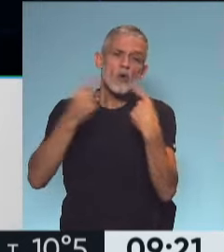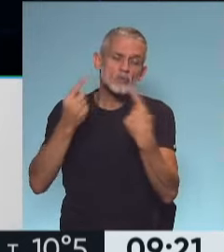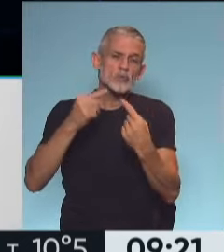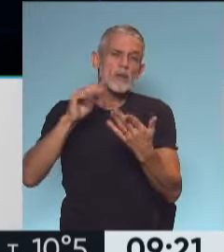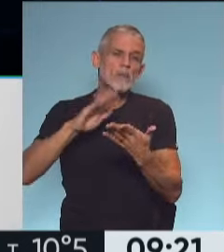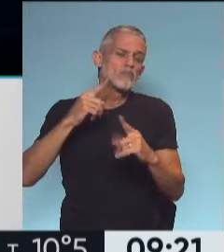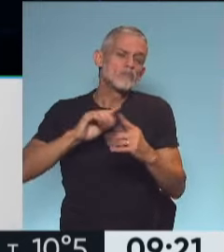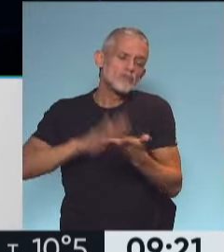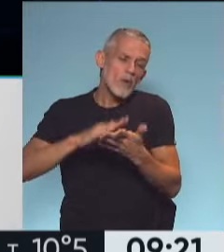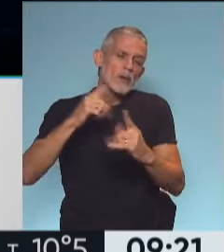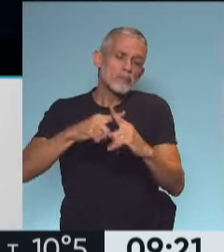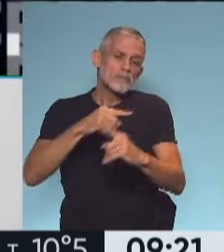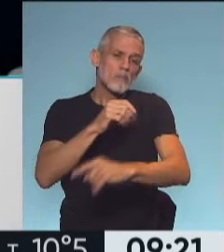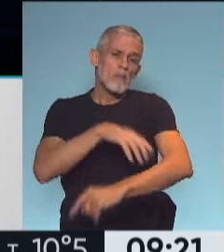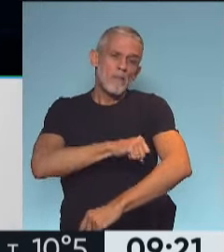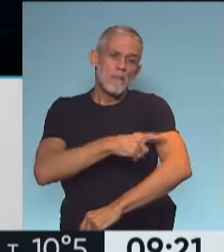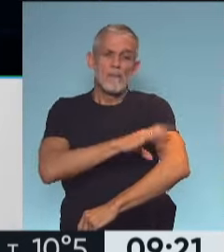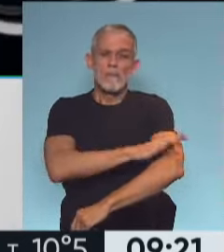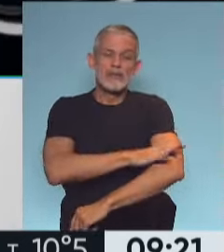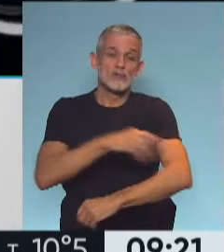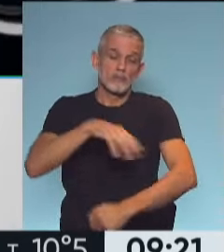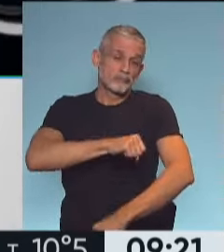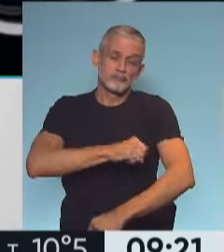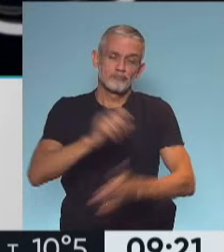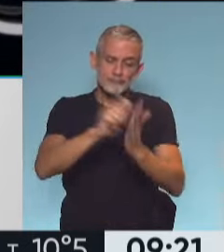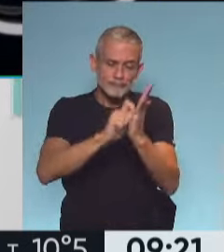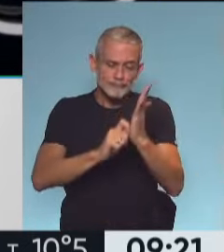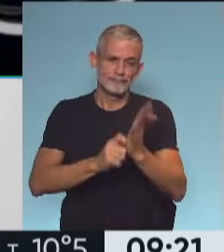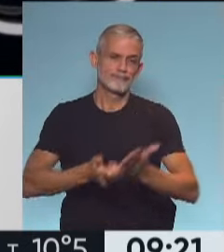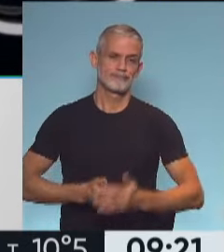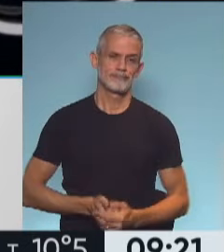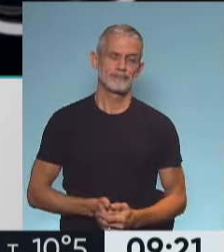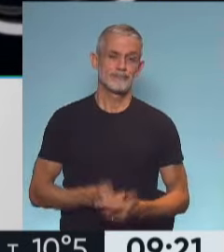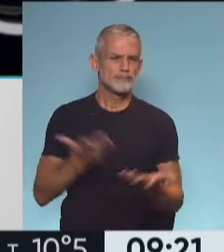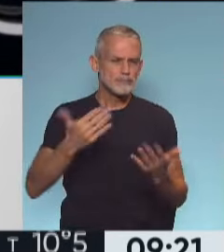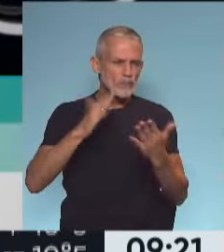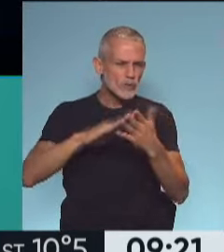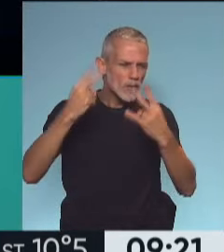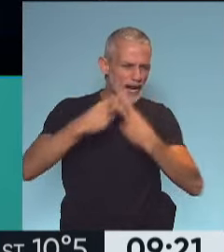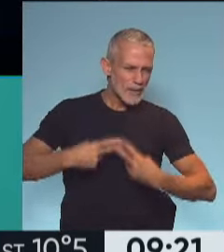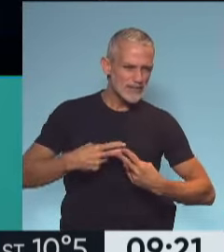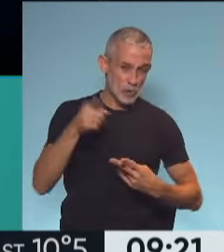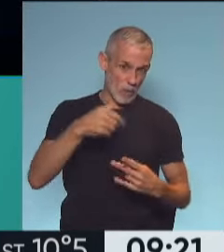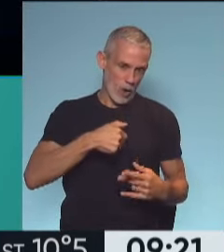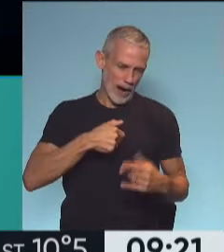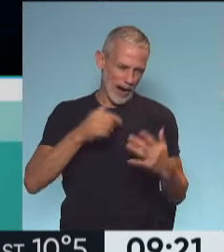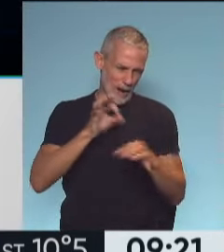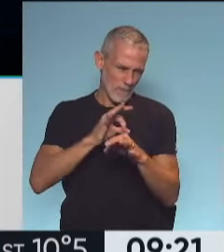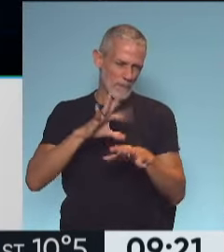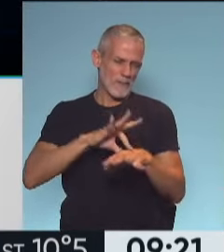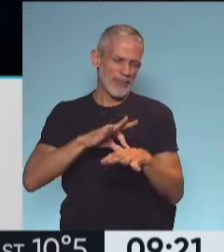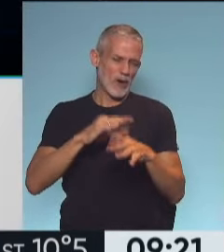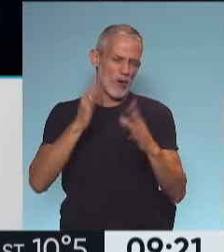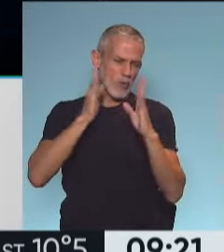y empezar a chequearse la presión y hacerse los chequeos pertinentes. Hablando de chequeos, si vos sos cardiólogo, muchas personas